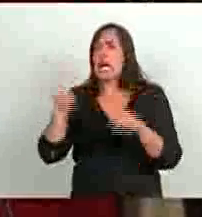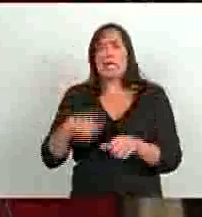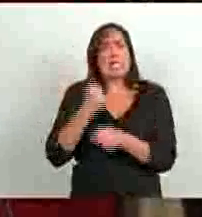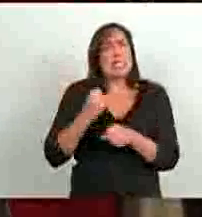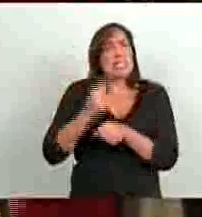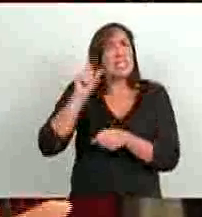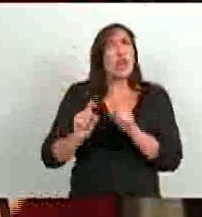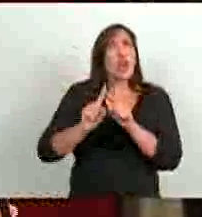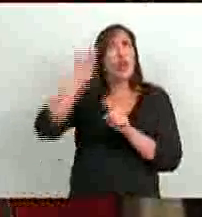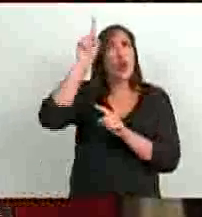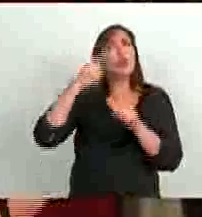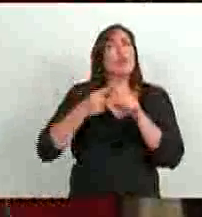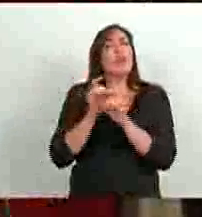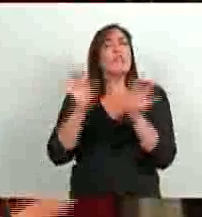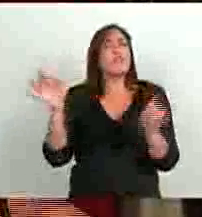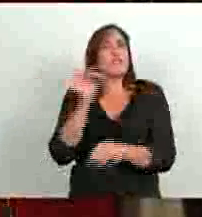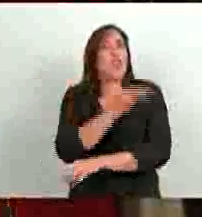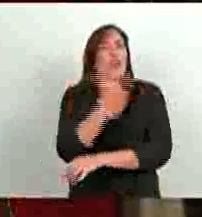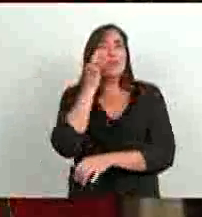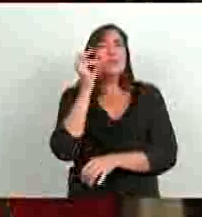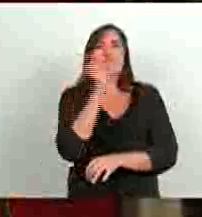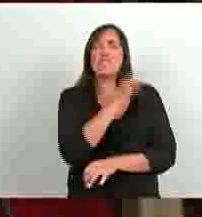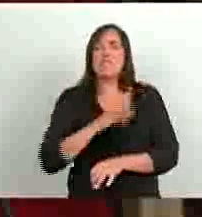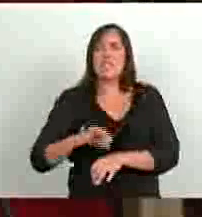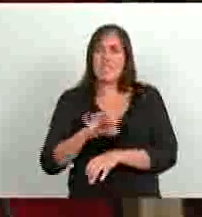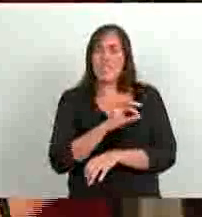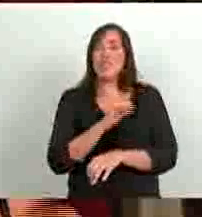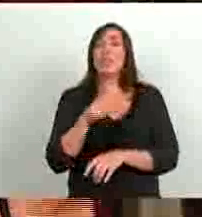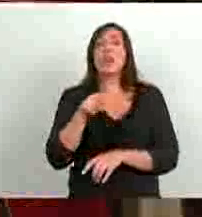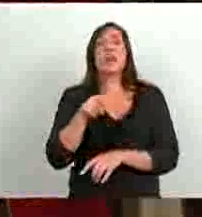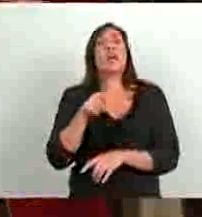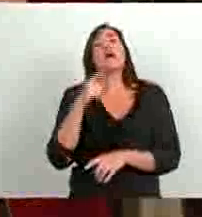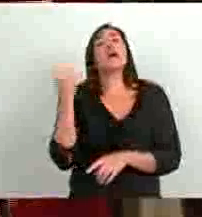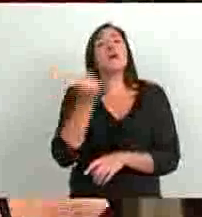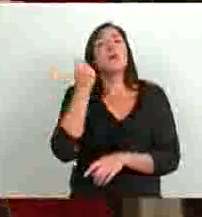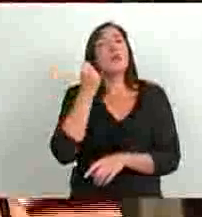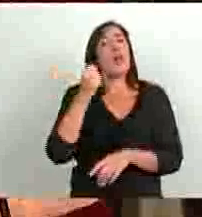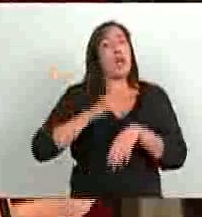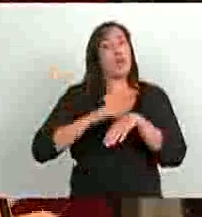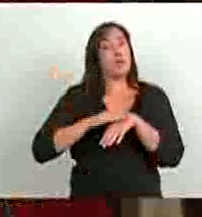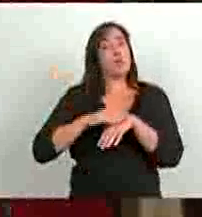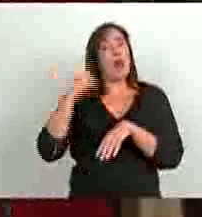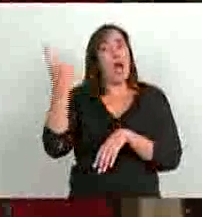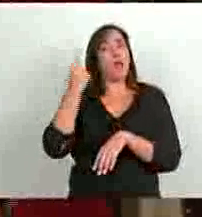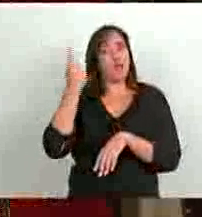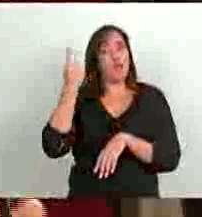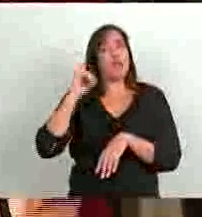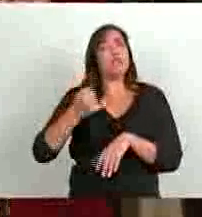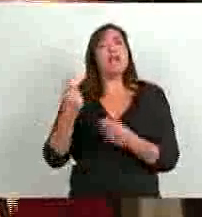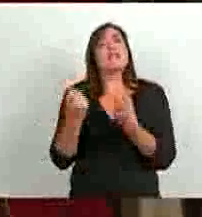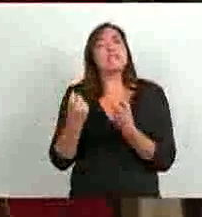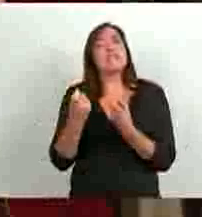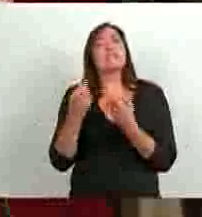tarea muy ardua, pero que no es mérito únicamente de las autoridades, las autoridades en todo caso organizan, pero si no se tiene la